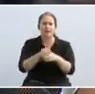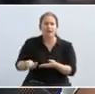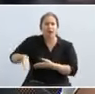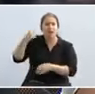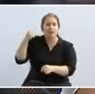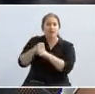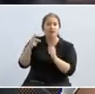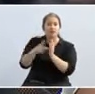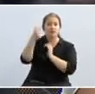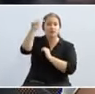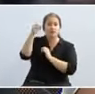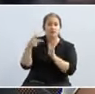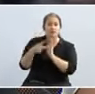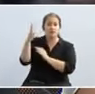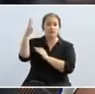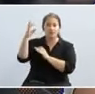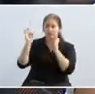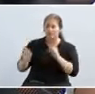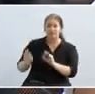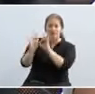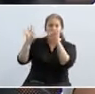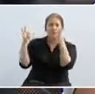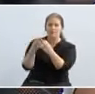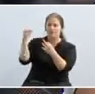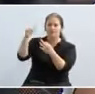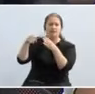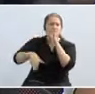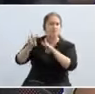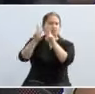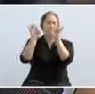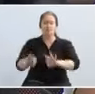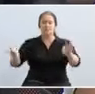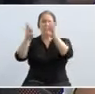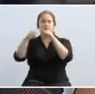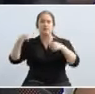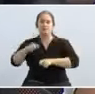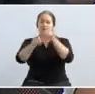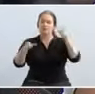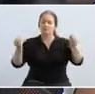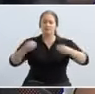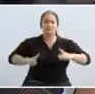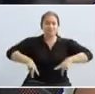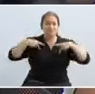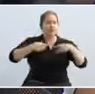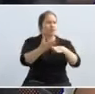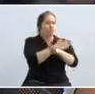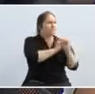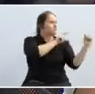2014, la familia es el tema más importante en la vida de las personas entrevistadas.